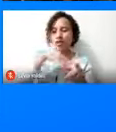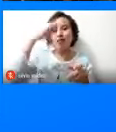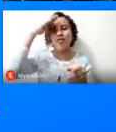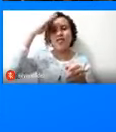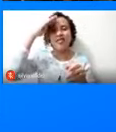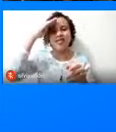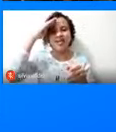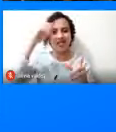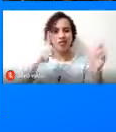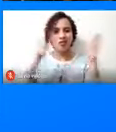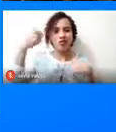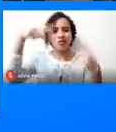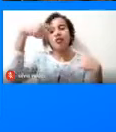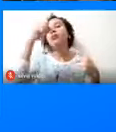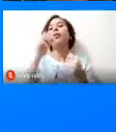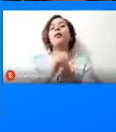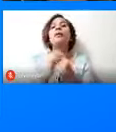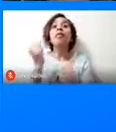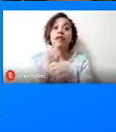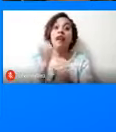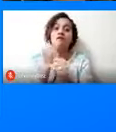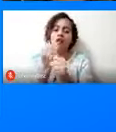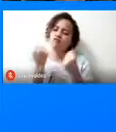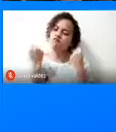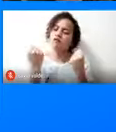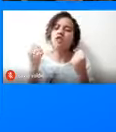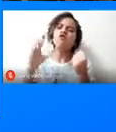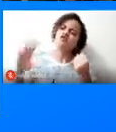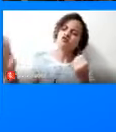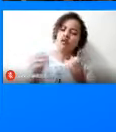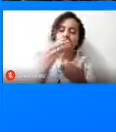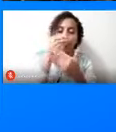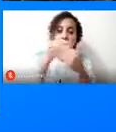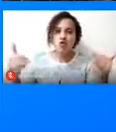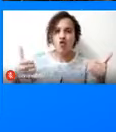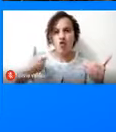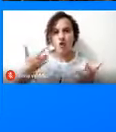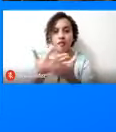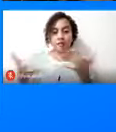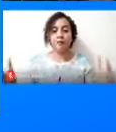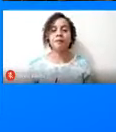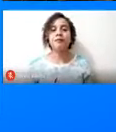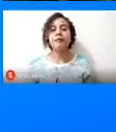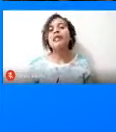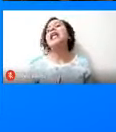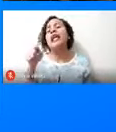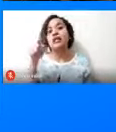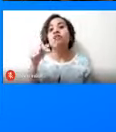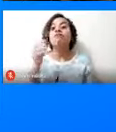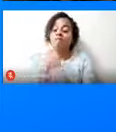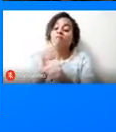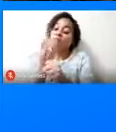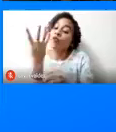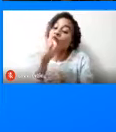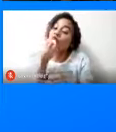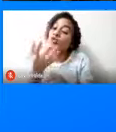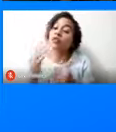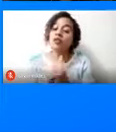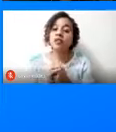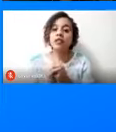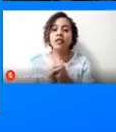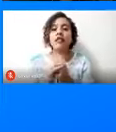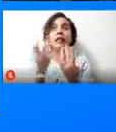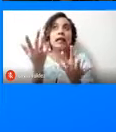de turismo trabaja fuertemente con estos chicos. Es una labor muy bonita que